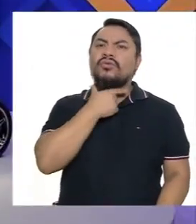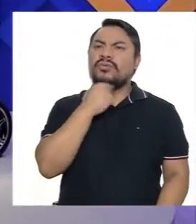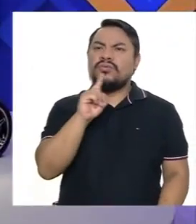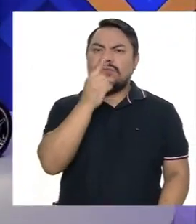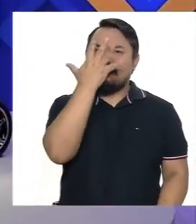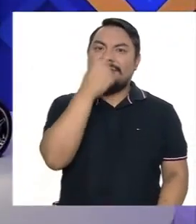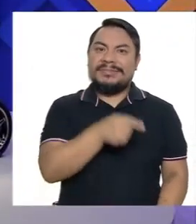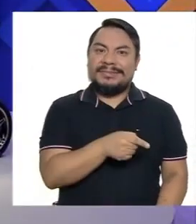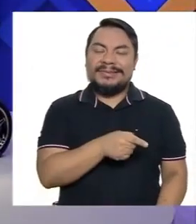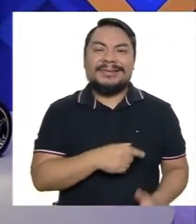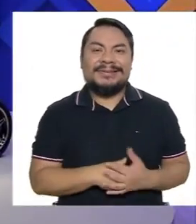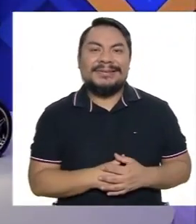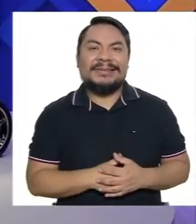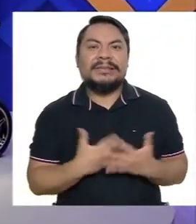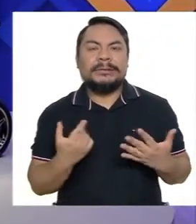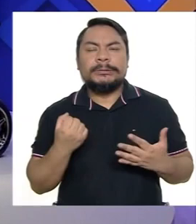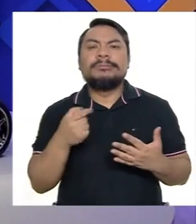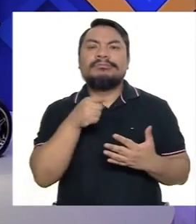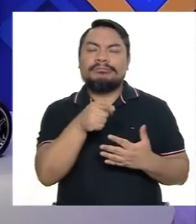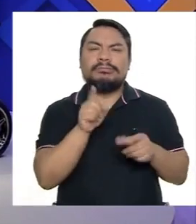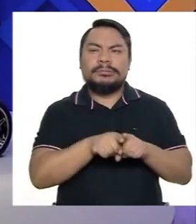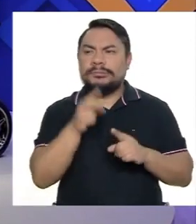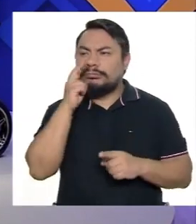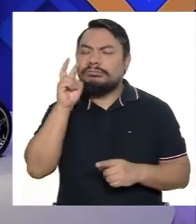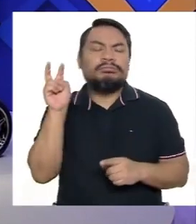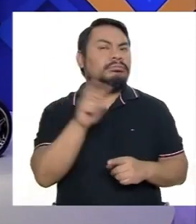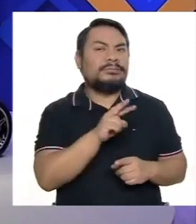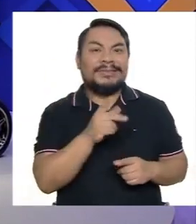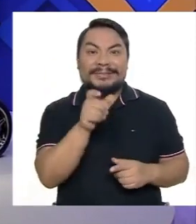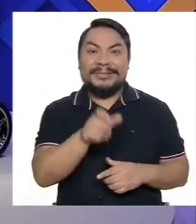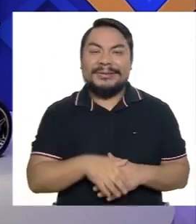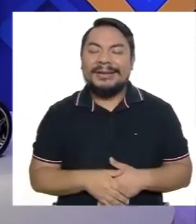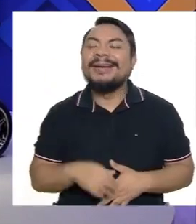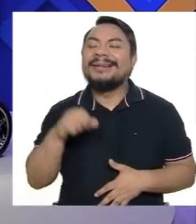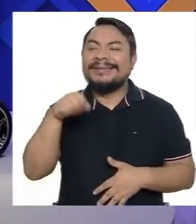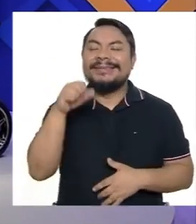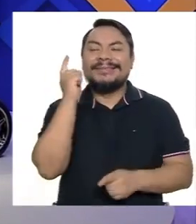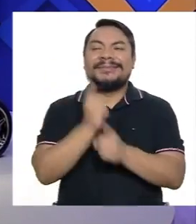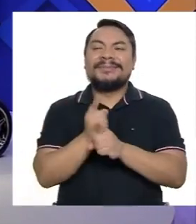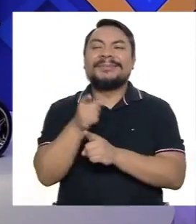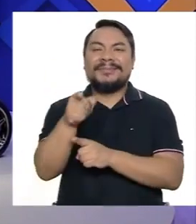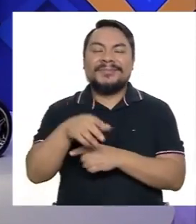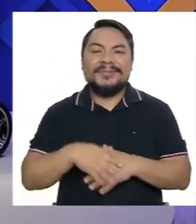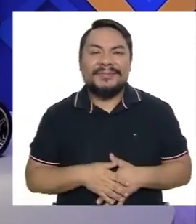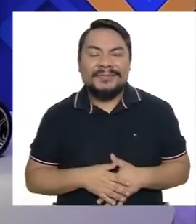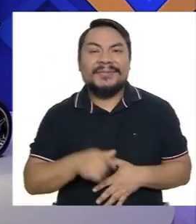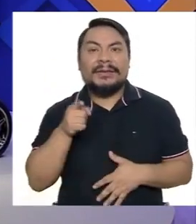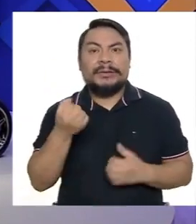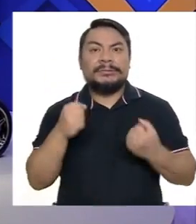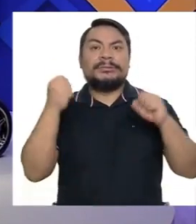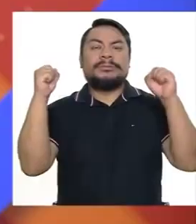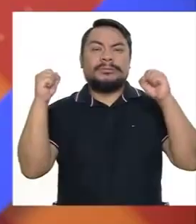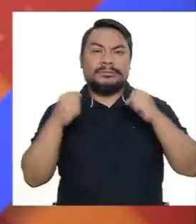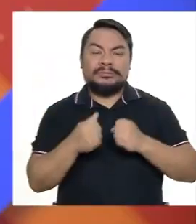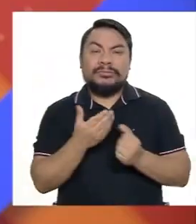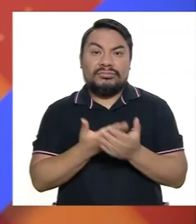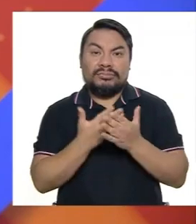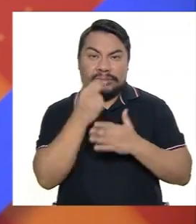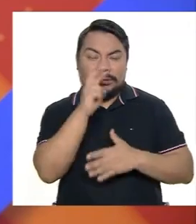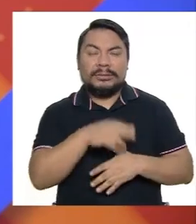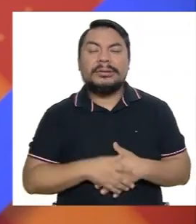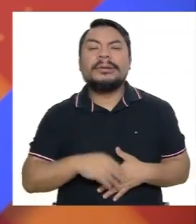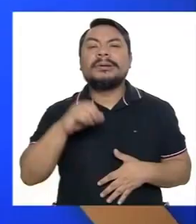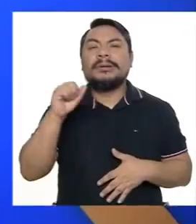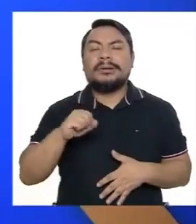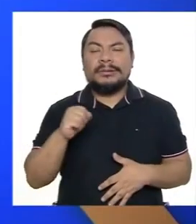es. Y entonces, golpeaba a la persona. Exactamente, es uno de los grados ahí de impulsividad muy notorio.